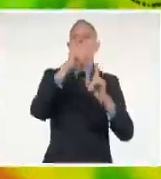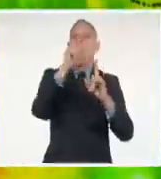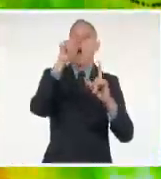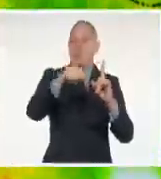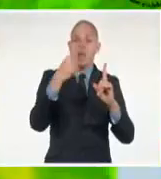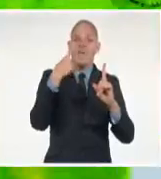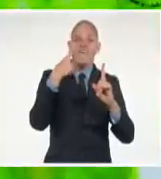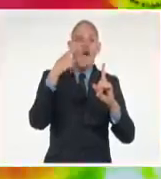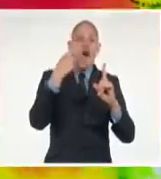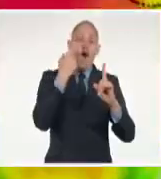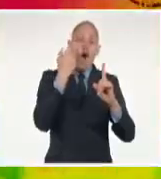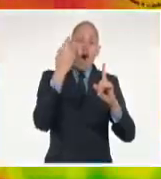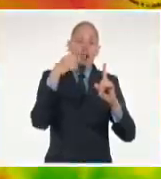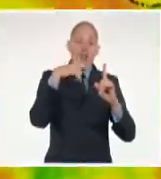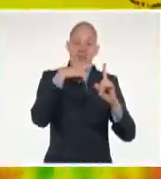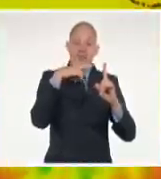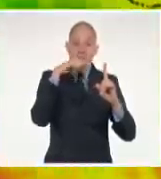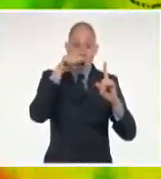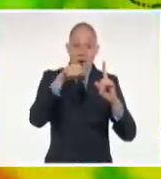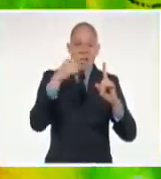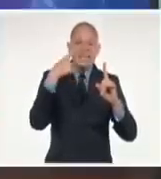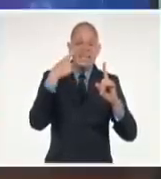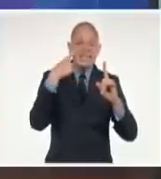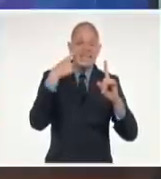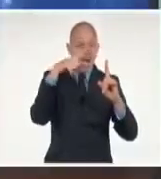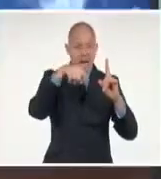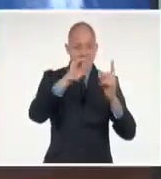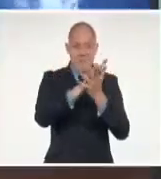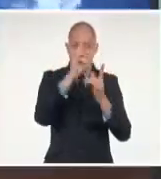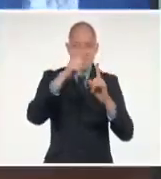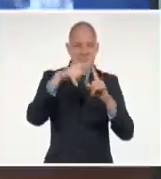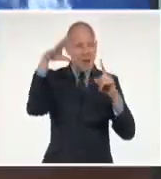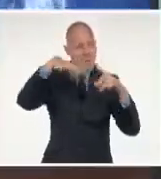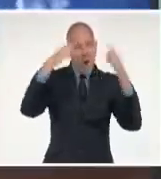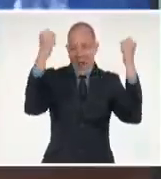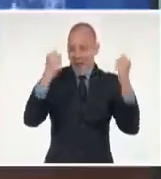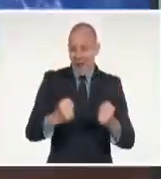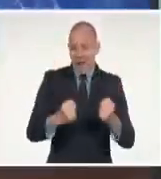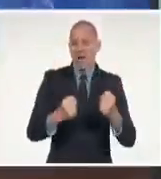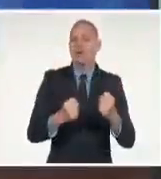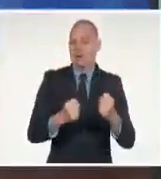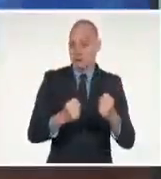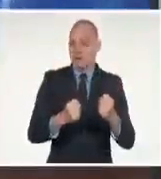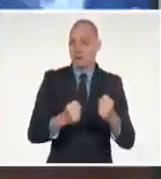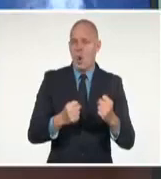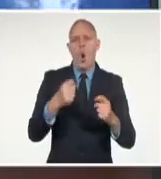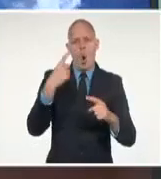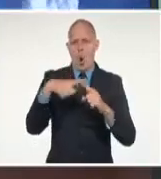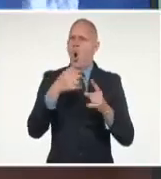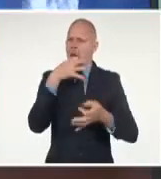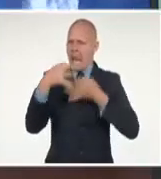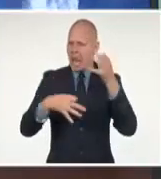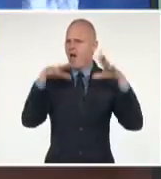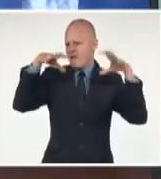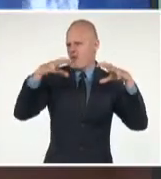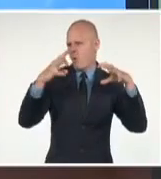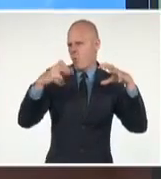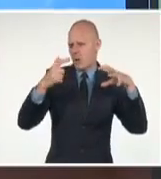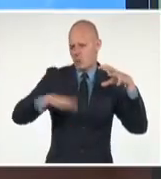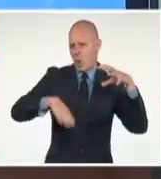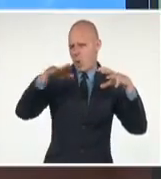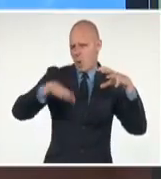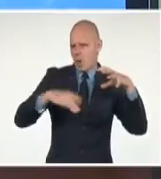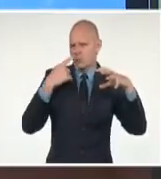sobre todo, miren, aquí en el sur de Matanza, está lloviendo fortísimo. Tengo algunos acumulados que quisiera compartir con ustedes.